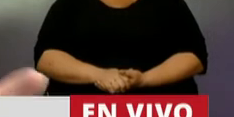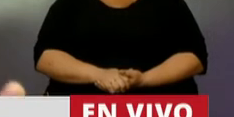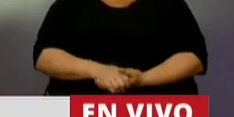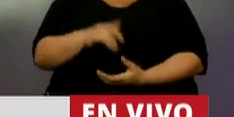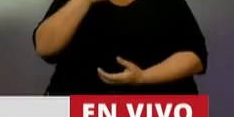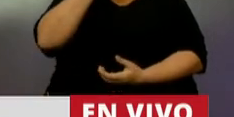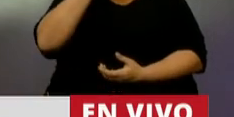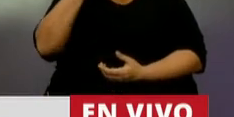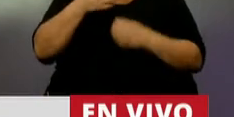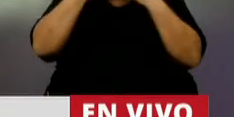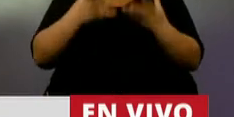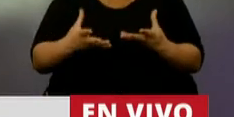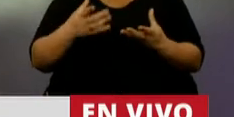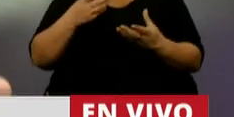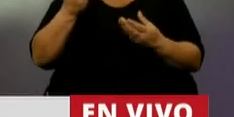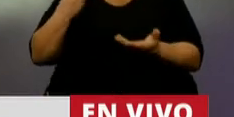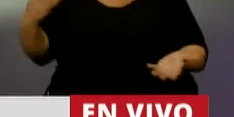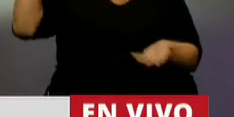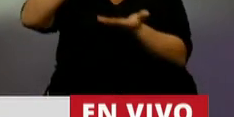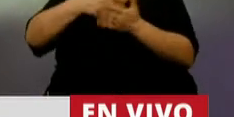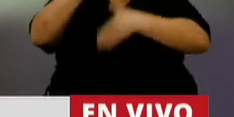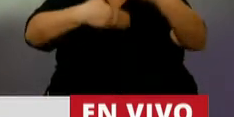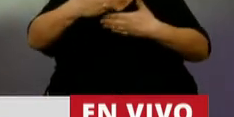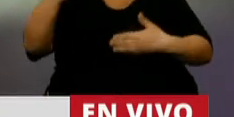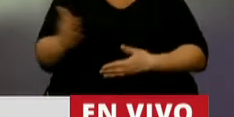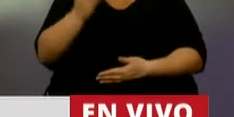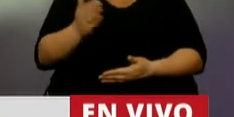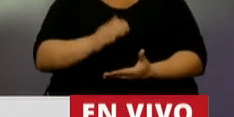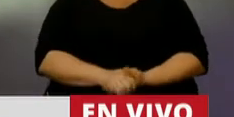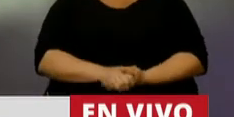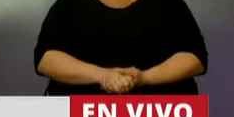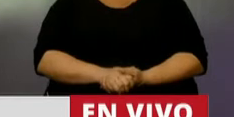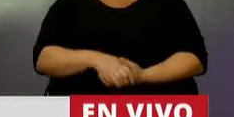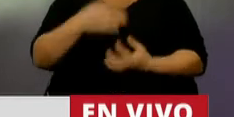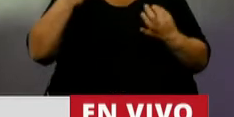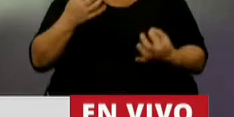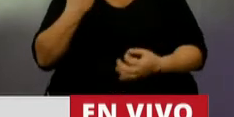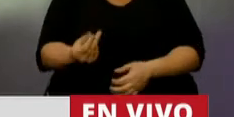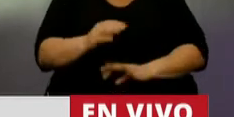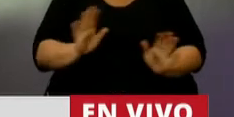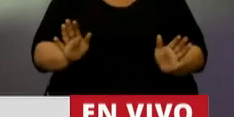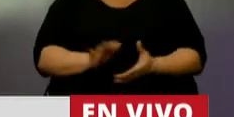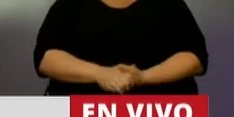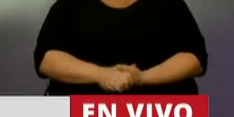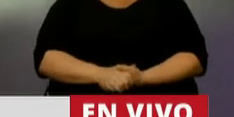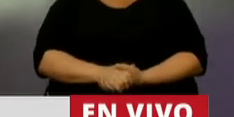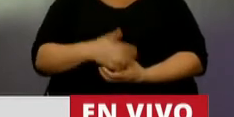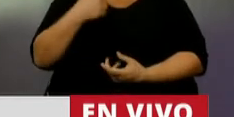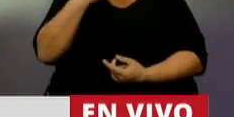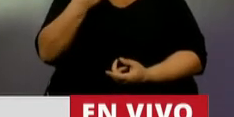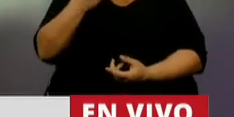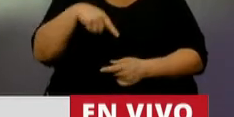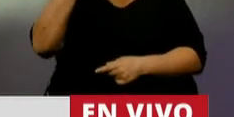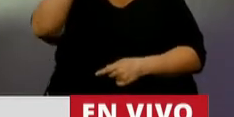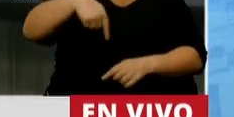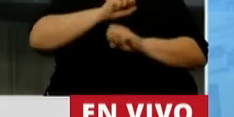si va a mejorar las posibilidades de inversión, desarrollo y producción. Y la respuesta es no, señor Presidente. La respuesta es que